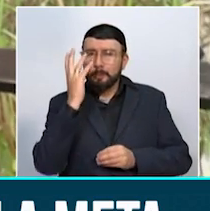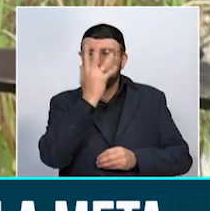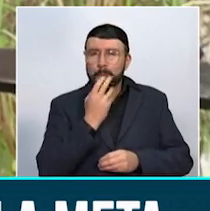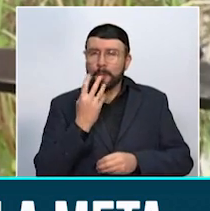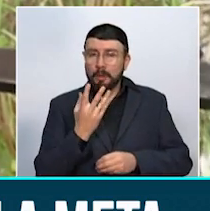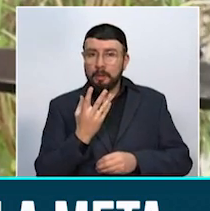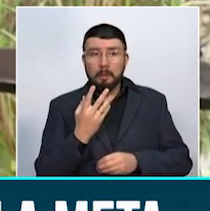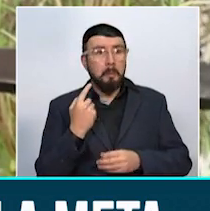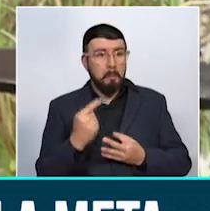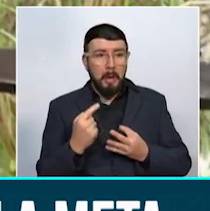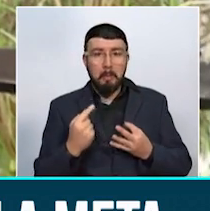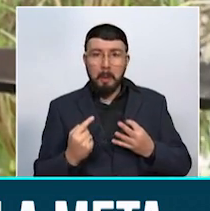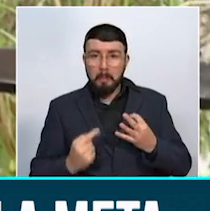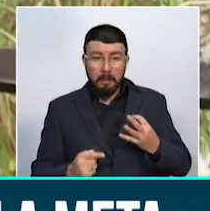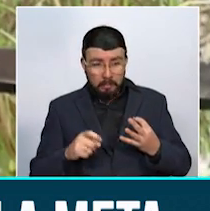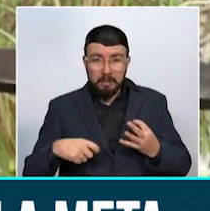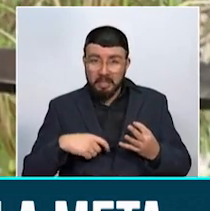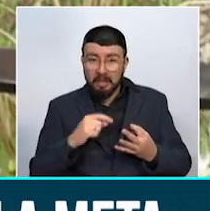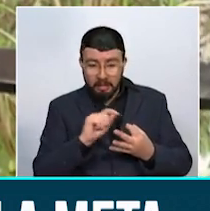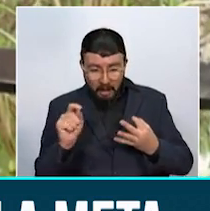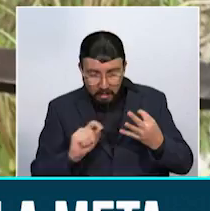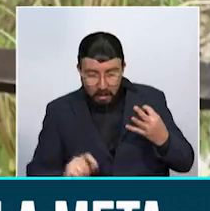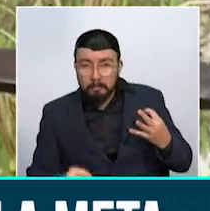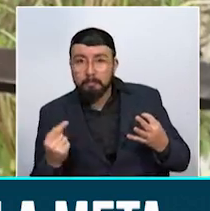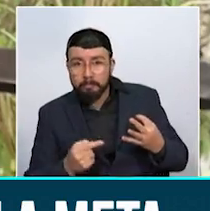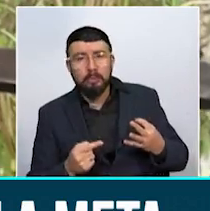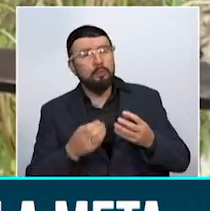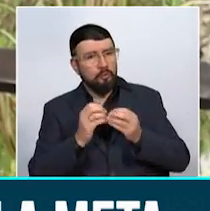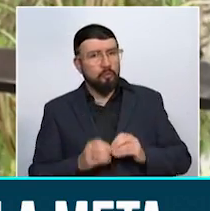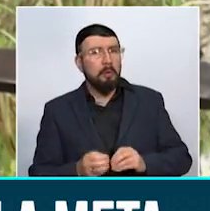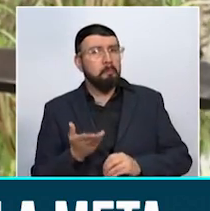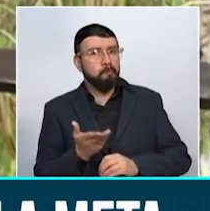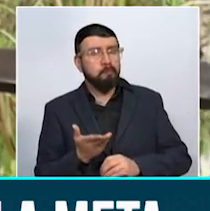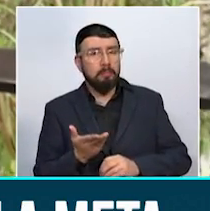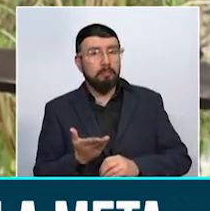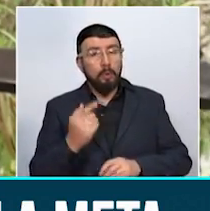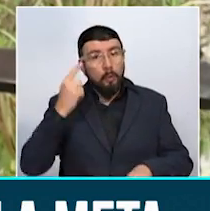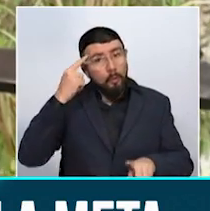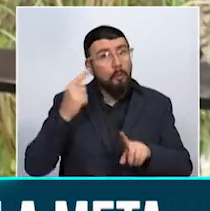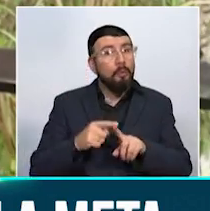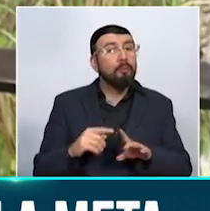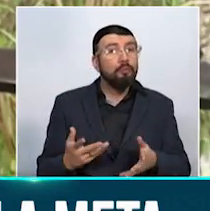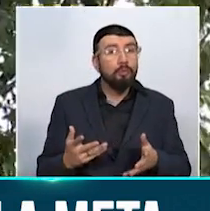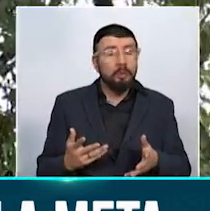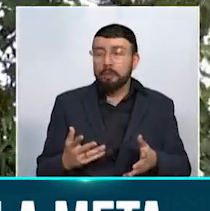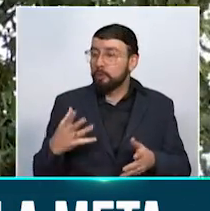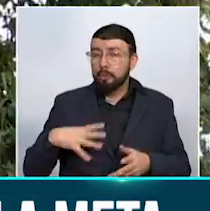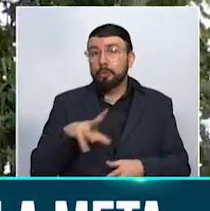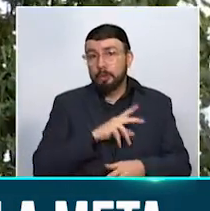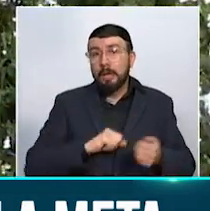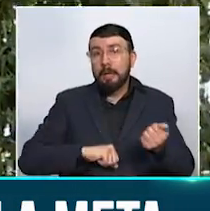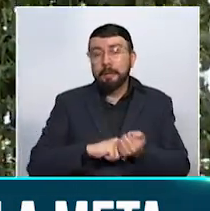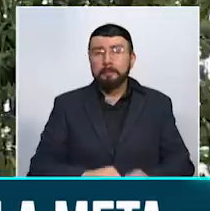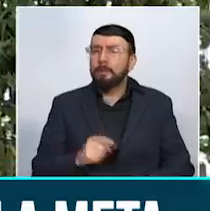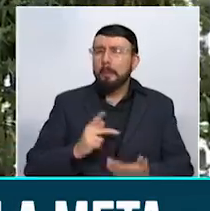esos tres lineamientos funciona esto y la idea es que todos apoyemos. El proyecto